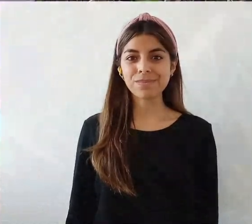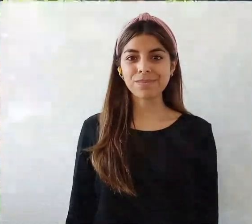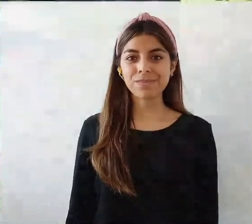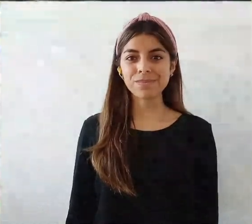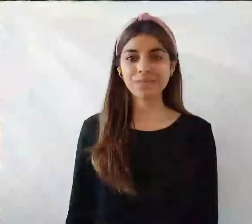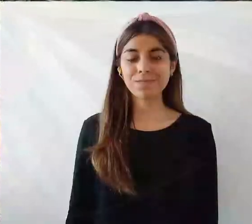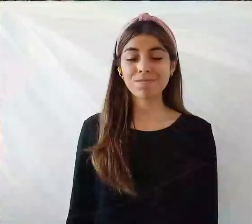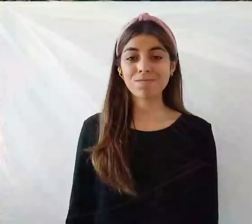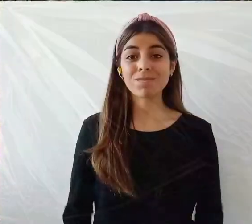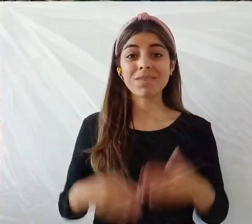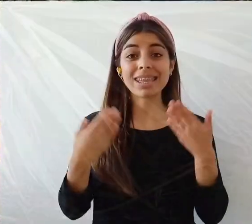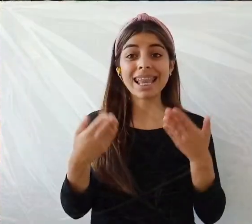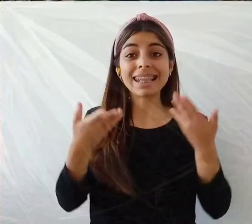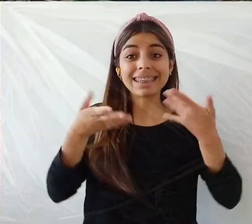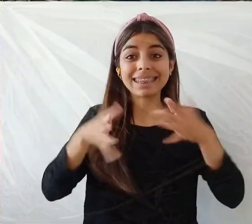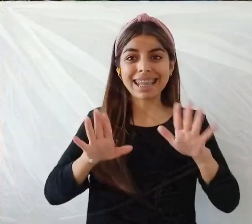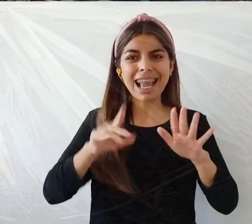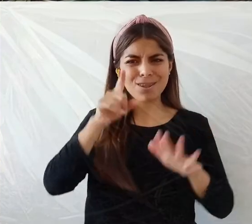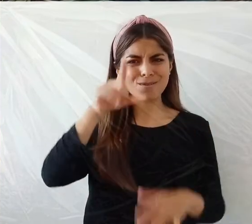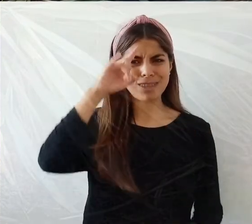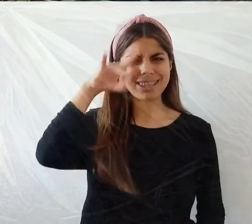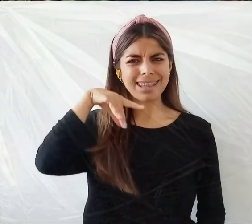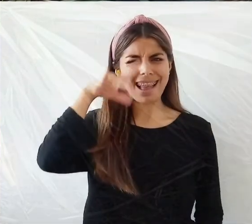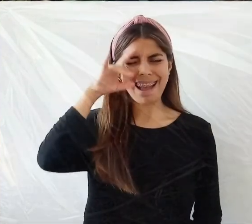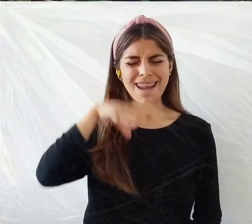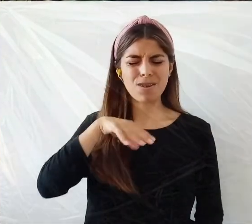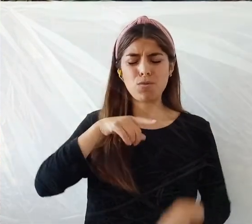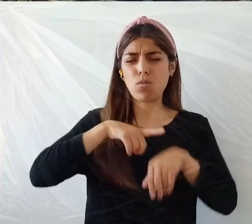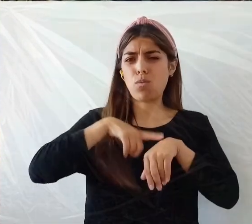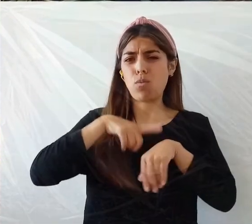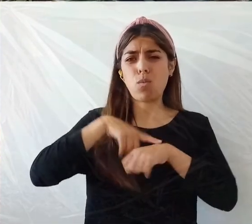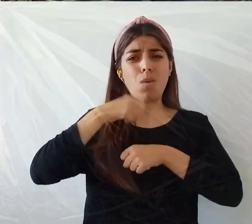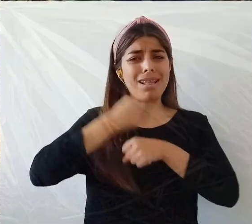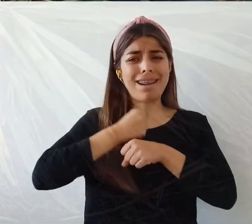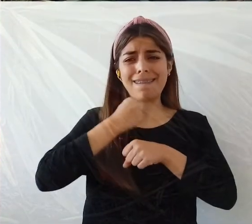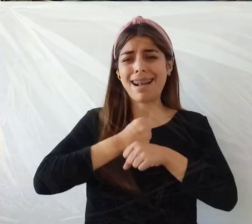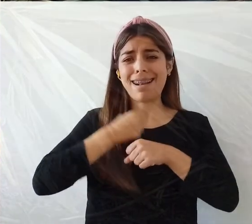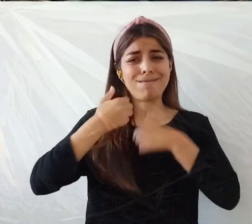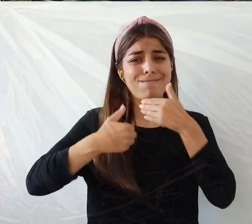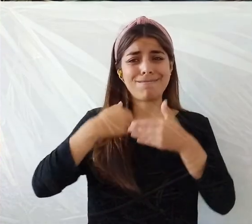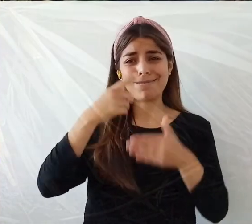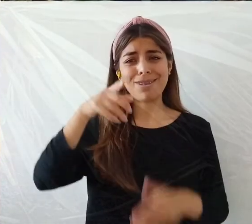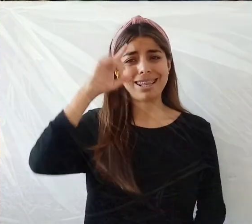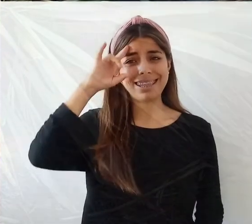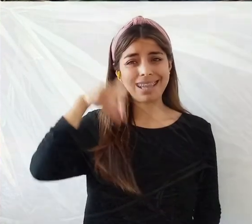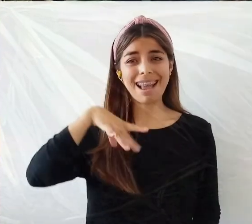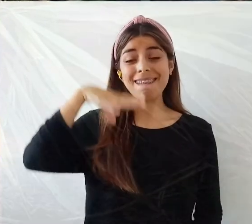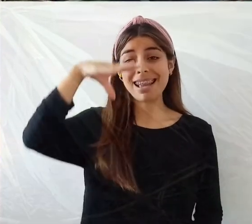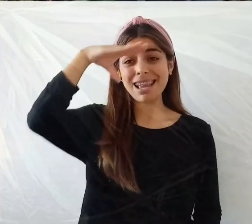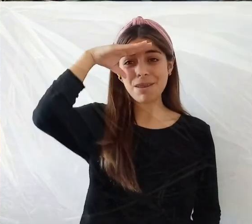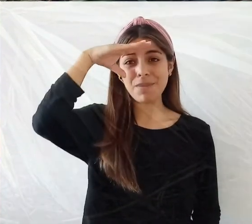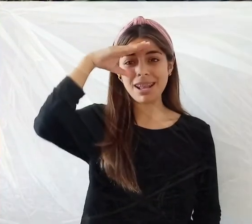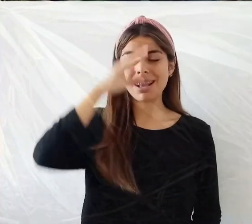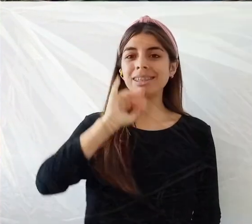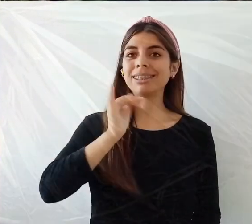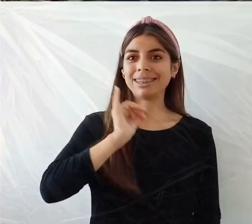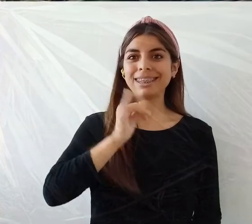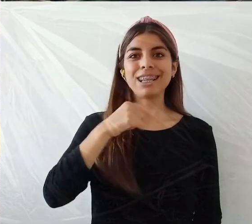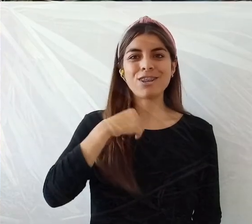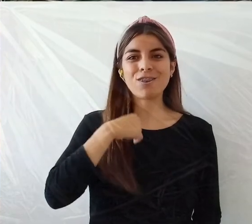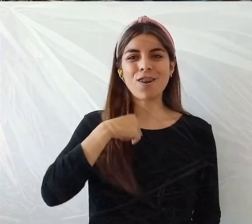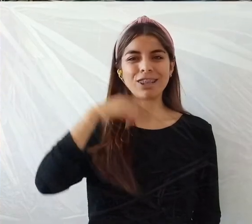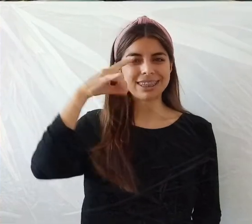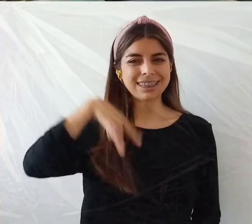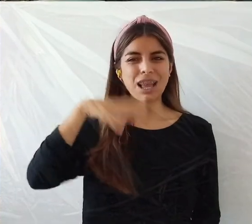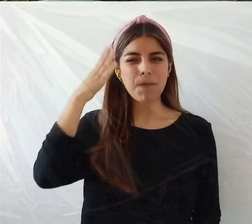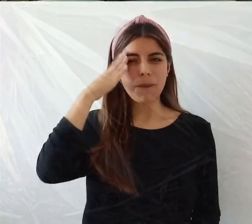Tú como dominas ya tanto el sistema, no es necesario ni que mida el ancho. porque después cuando